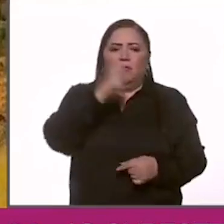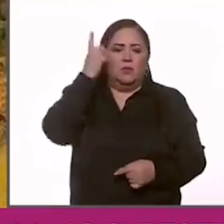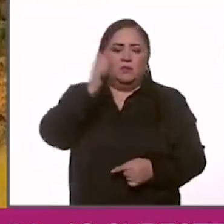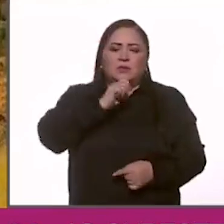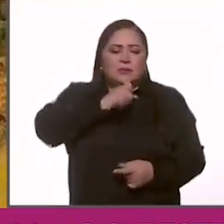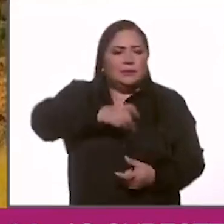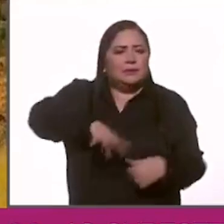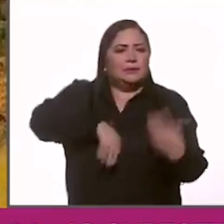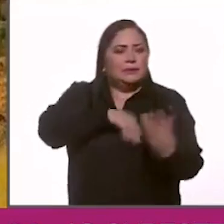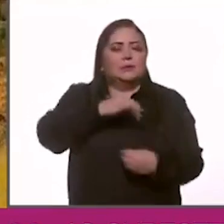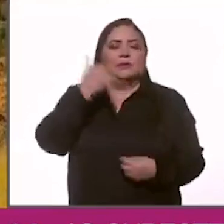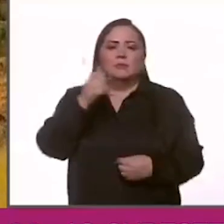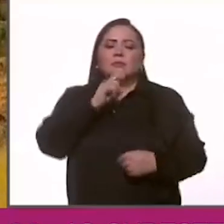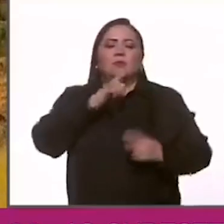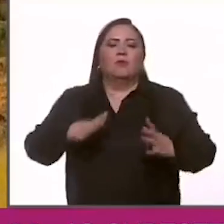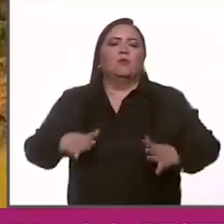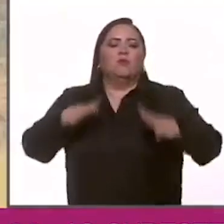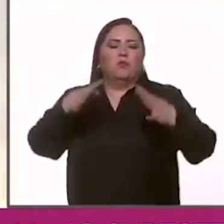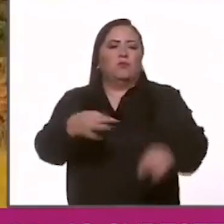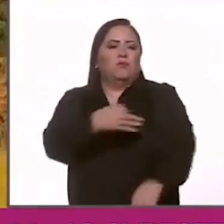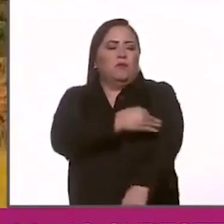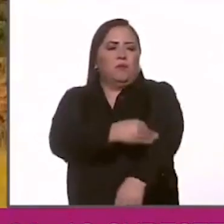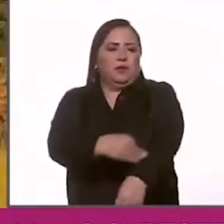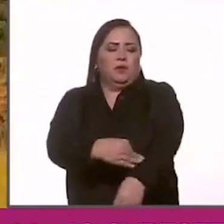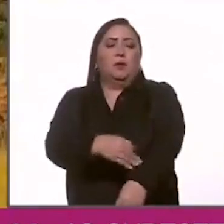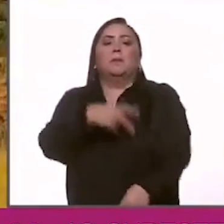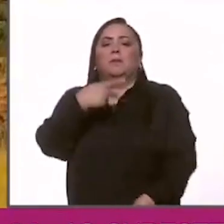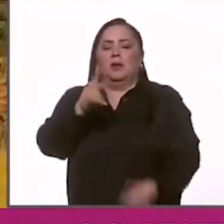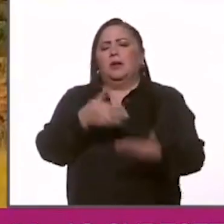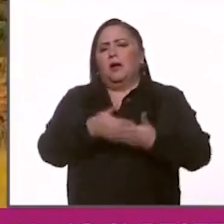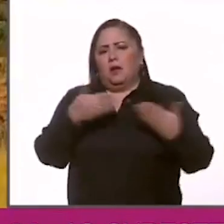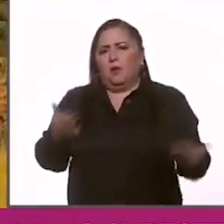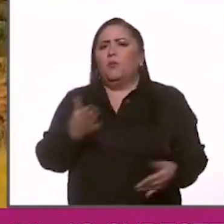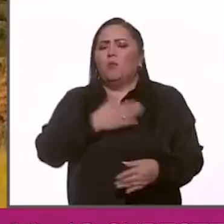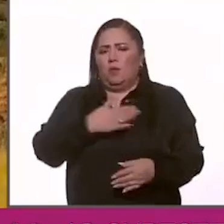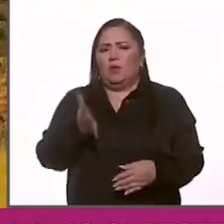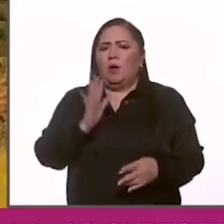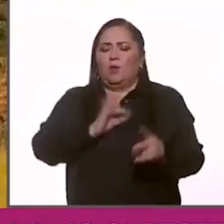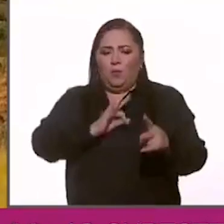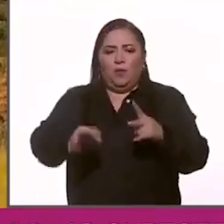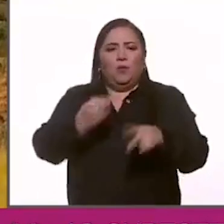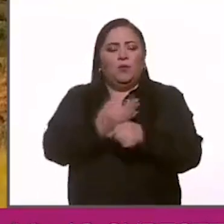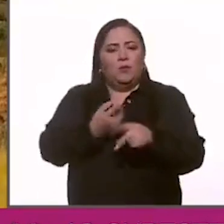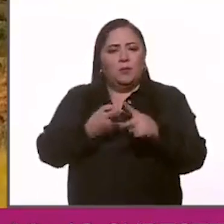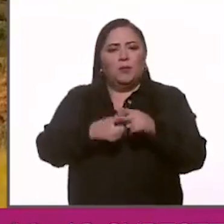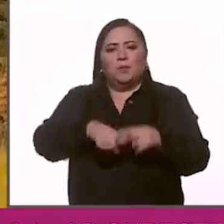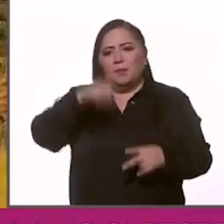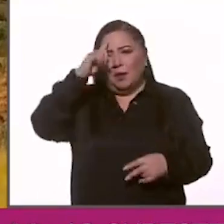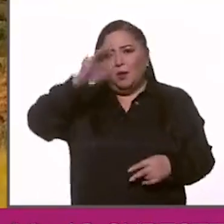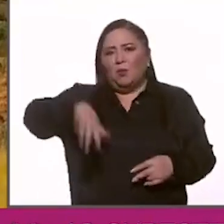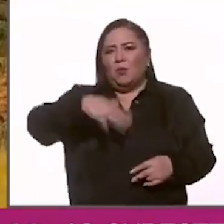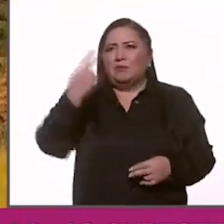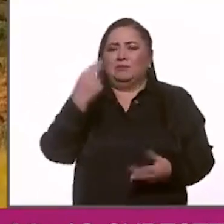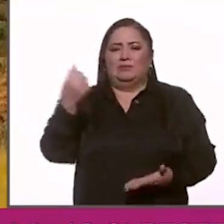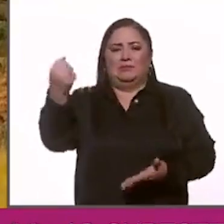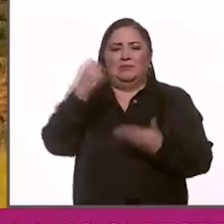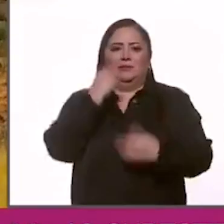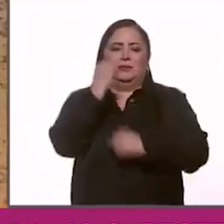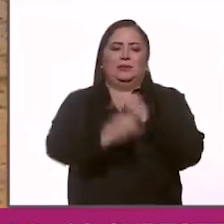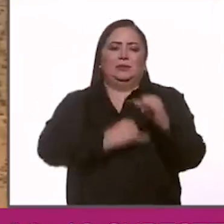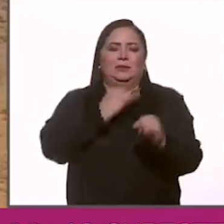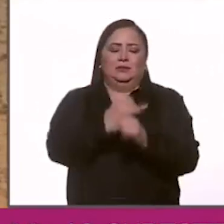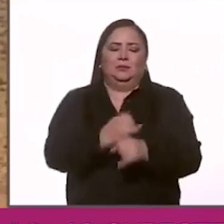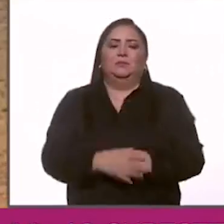y de la fundación familiar. Pero ahora, bueno, ya podemos emprender la búsqueda de esos recursos internacionales.